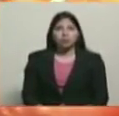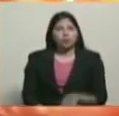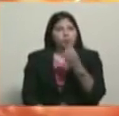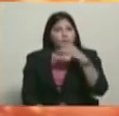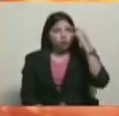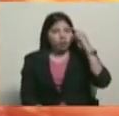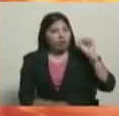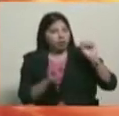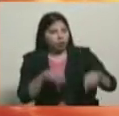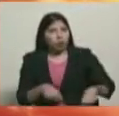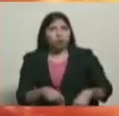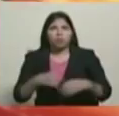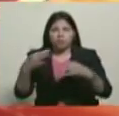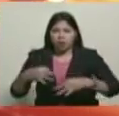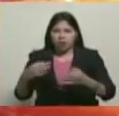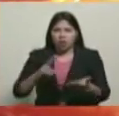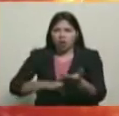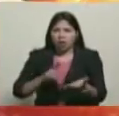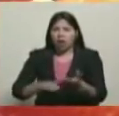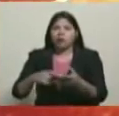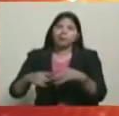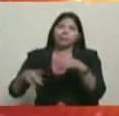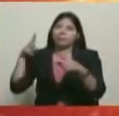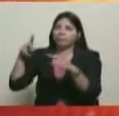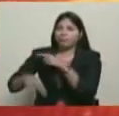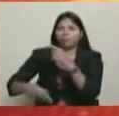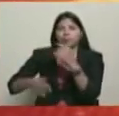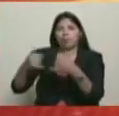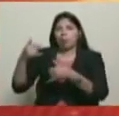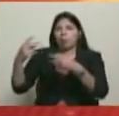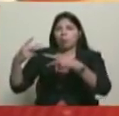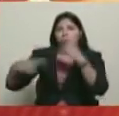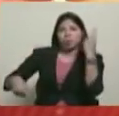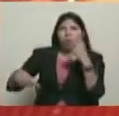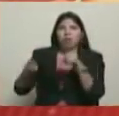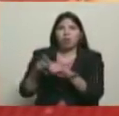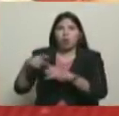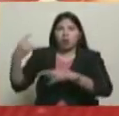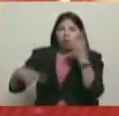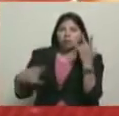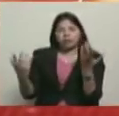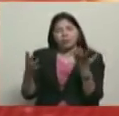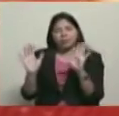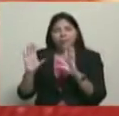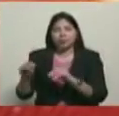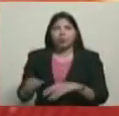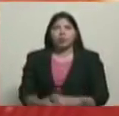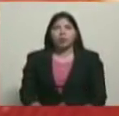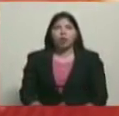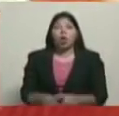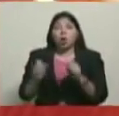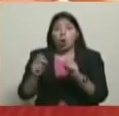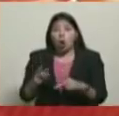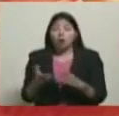están? No, que se cortó la comunicación anterior llamada. Bueno, en verdad, seguir